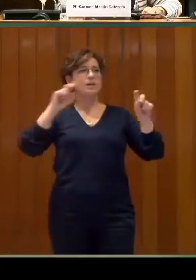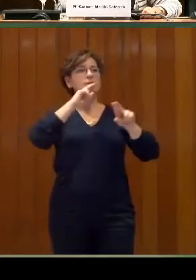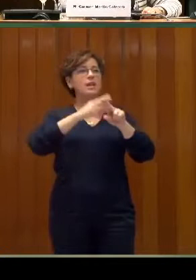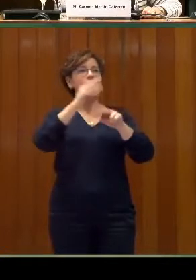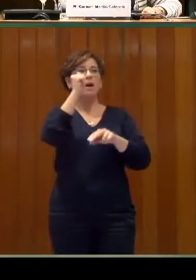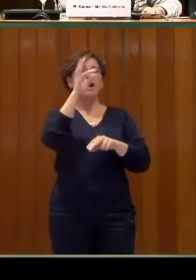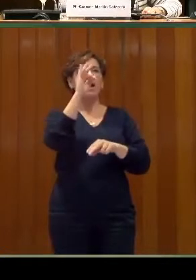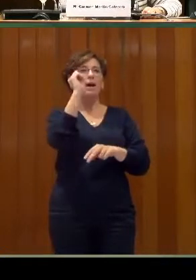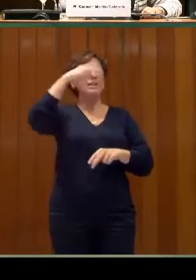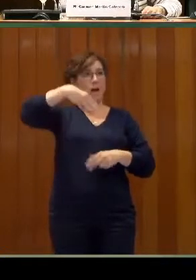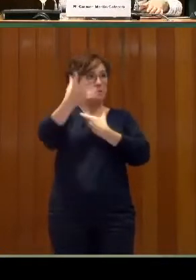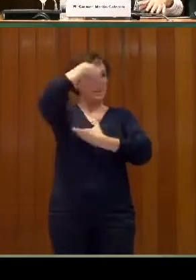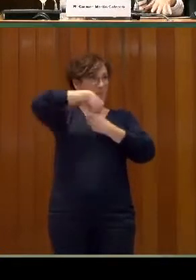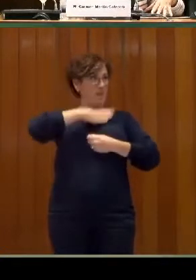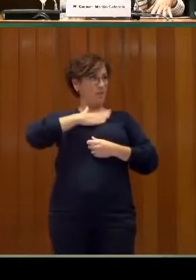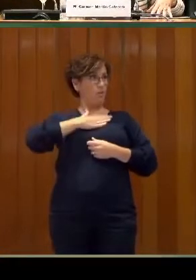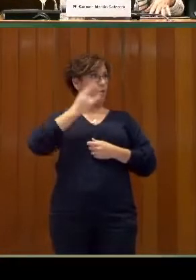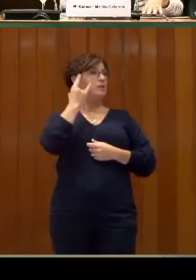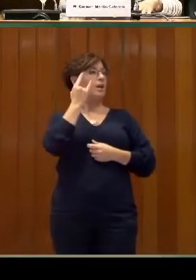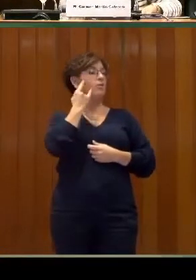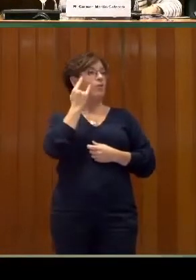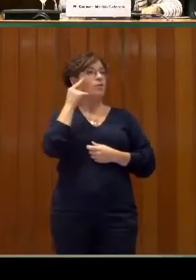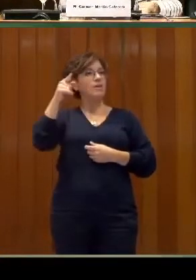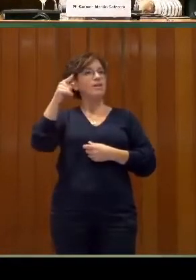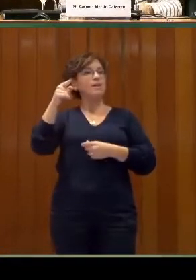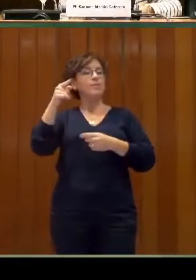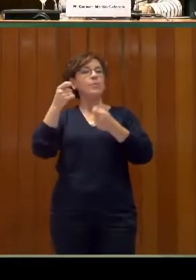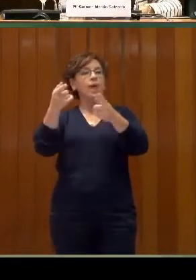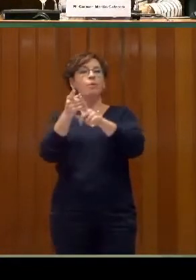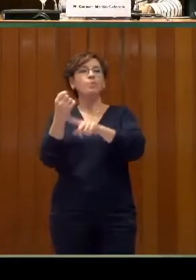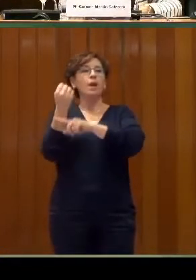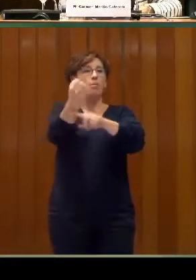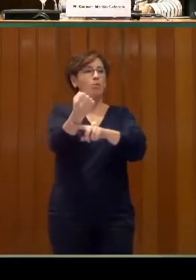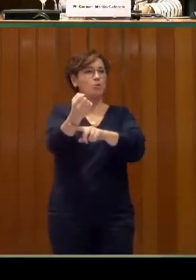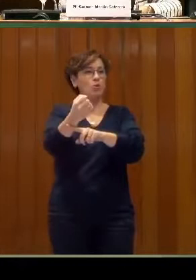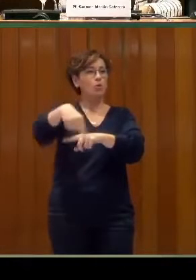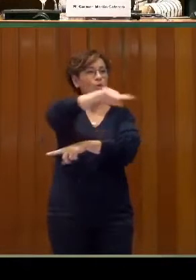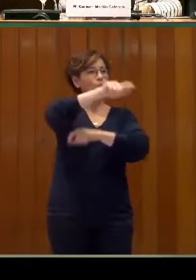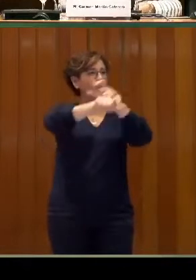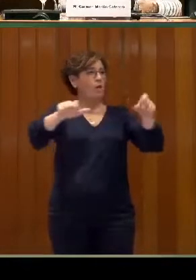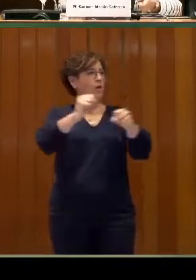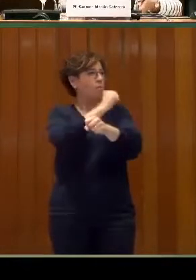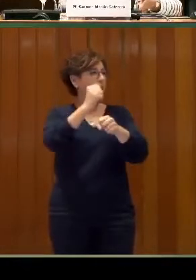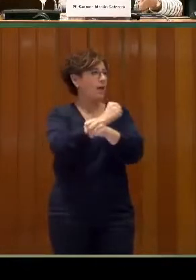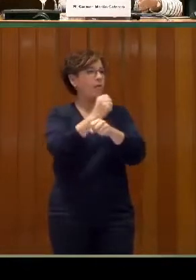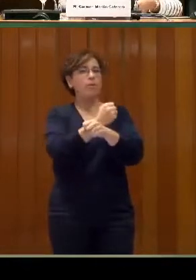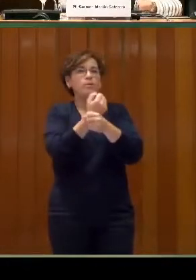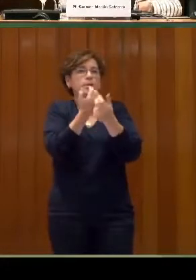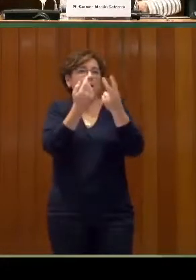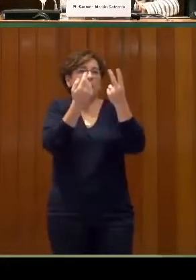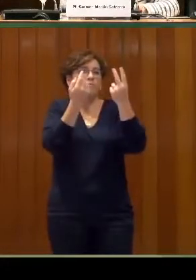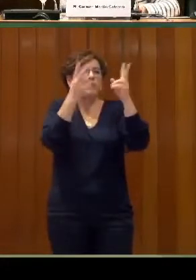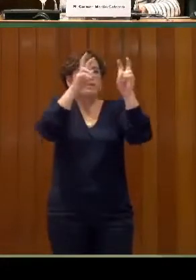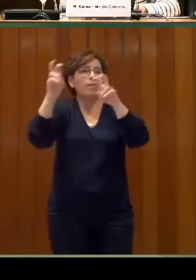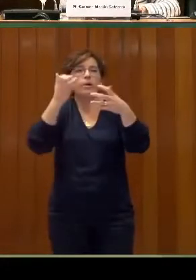de Telefónica, que es para dar soporte a los empleados en todo lo que son también temas que puedas tener con